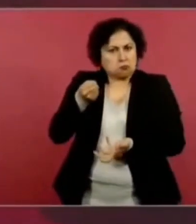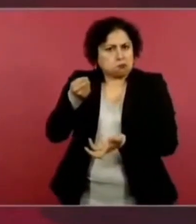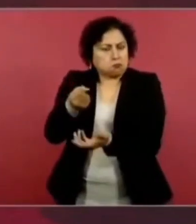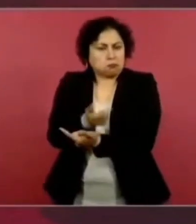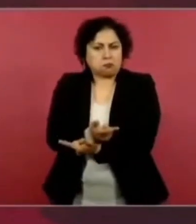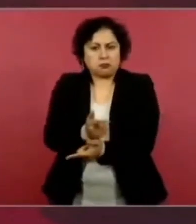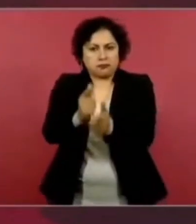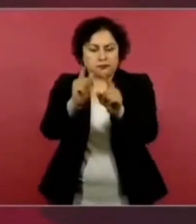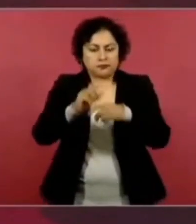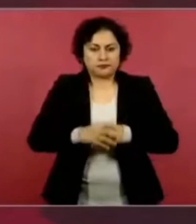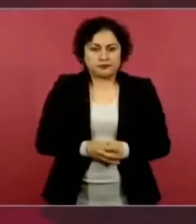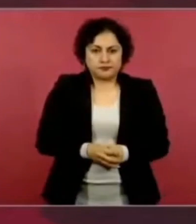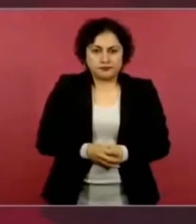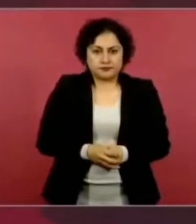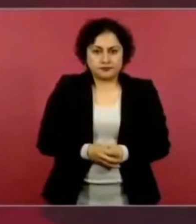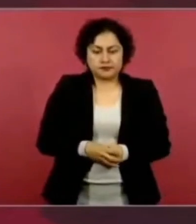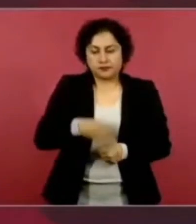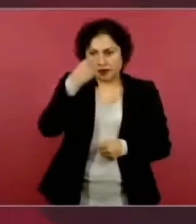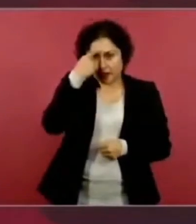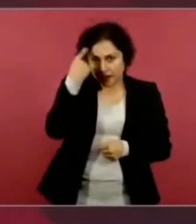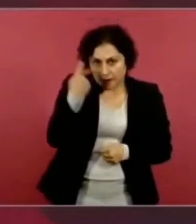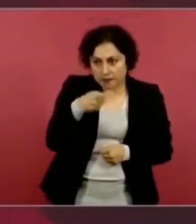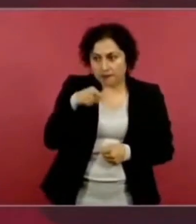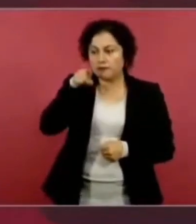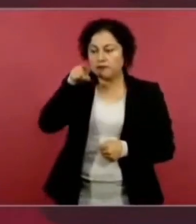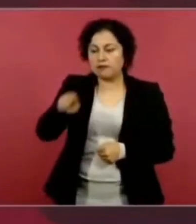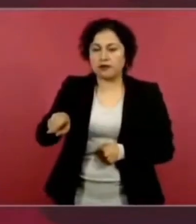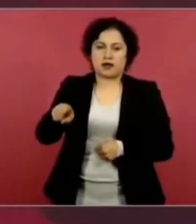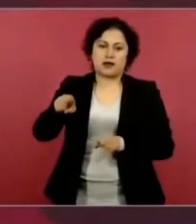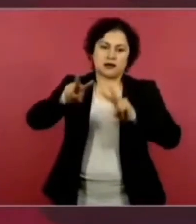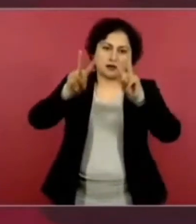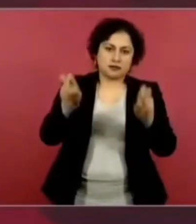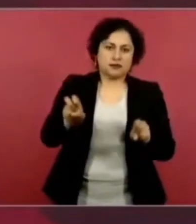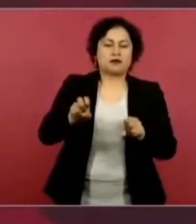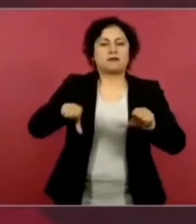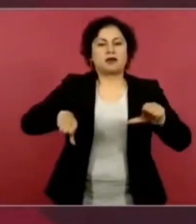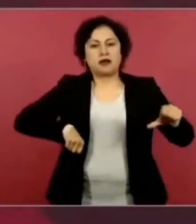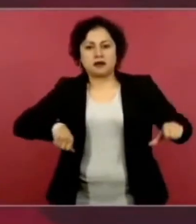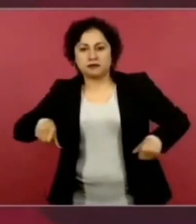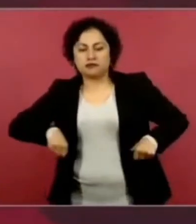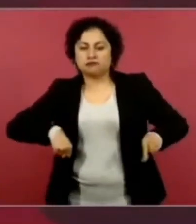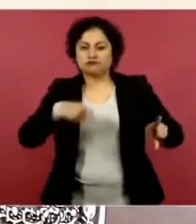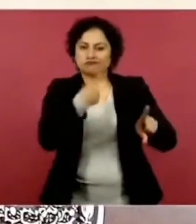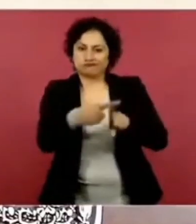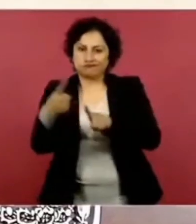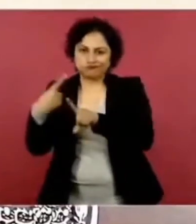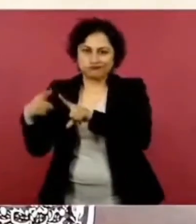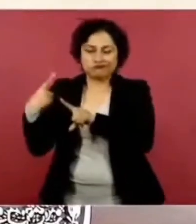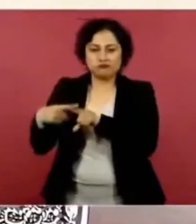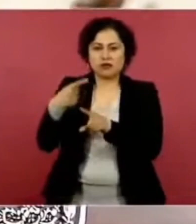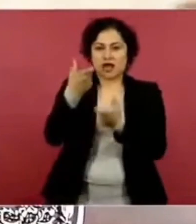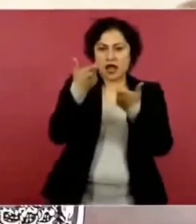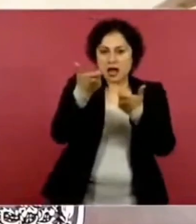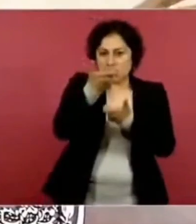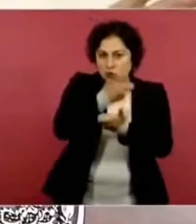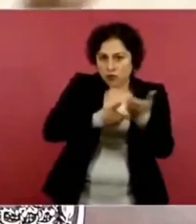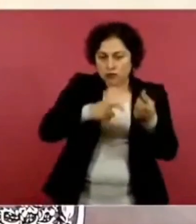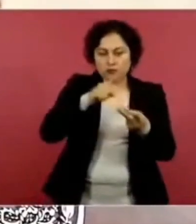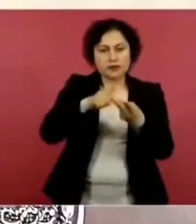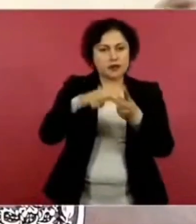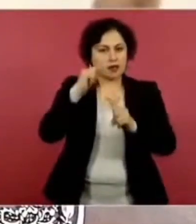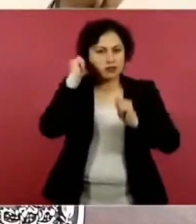la actividad económica, turística de Acapulco, atendiendo a todos,